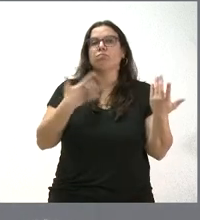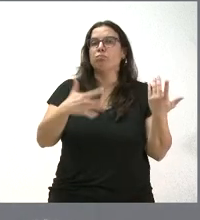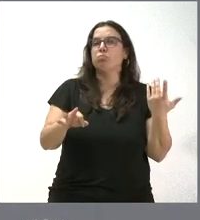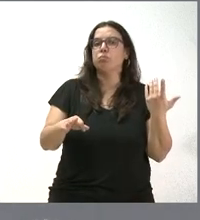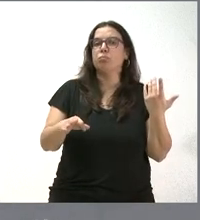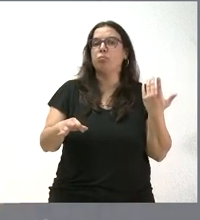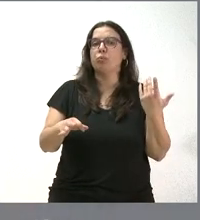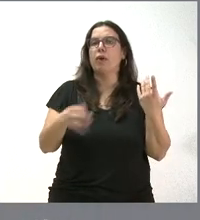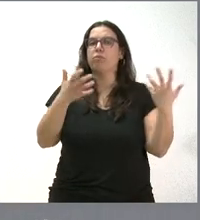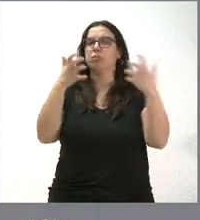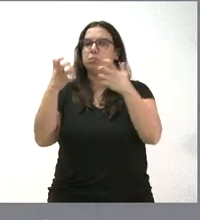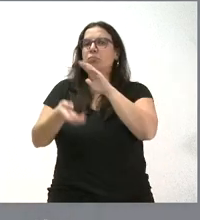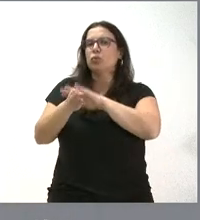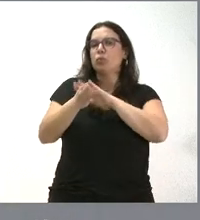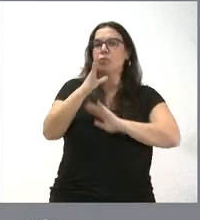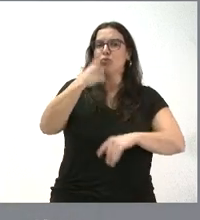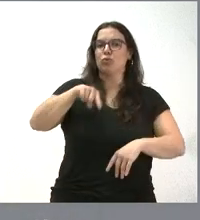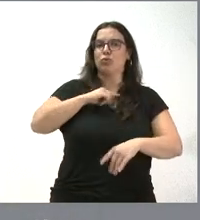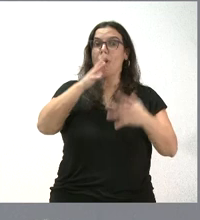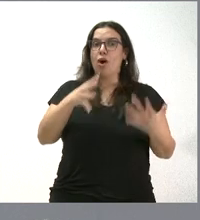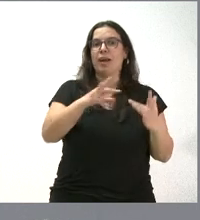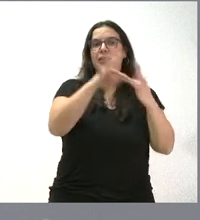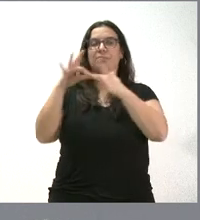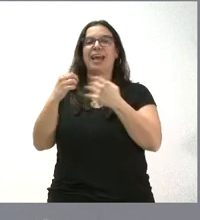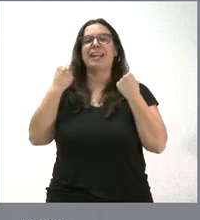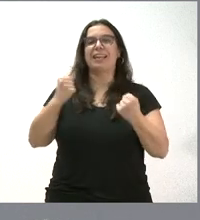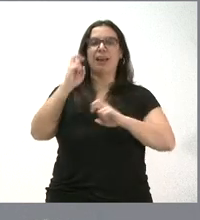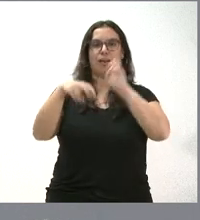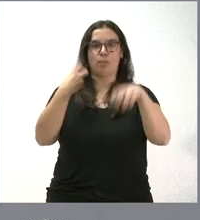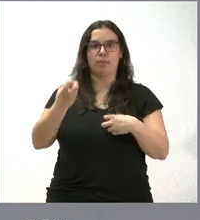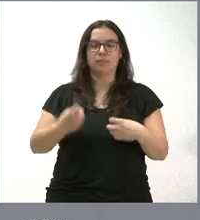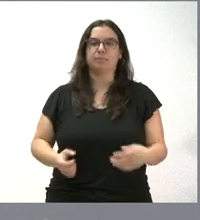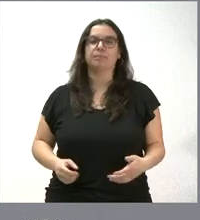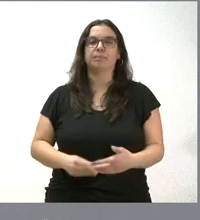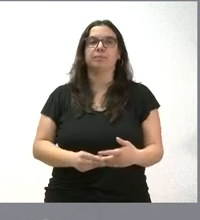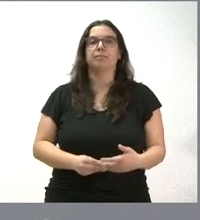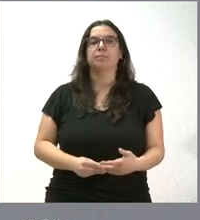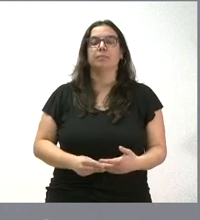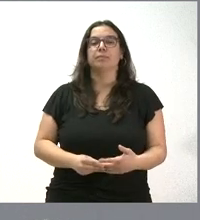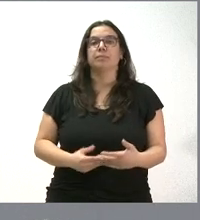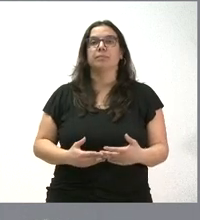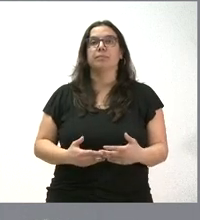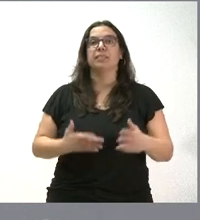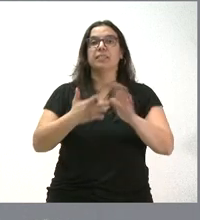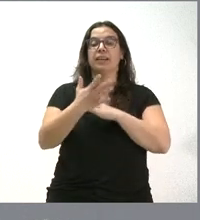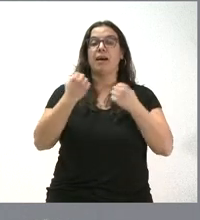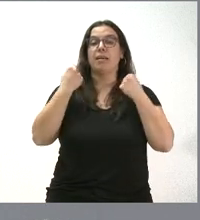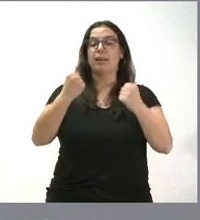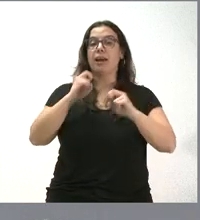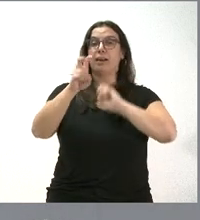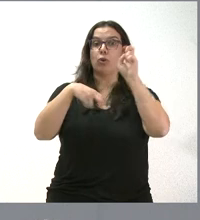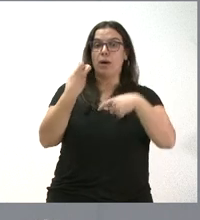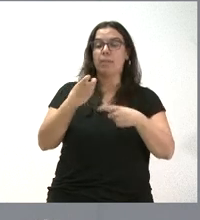beneficiándose del liderazgo que tenemos en el caso de las energías renovables. Hoy hablamos, por tanto, en el campo de las energías renovables, del